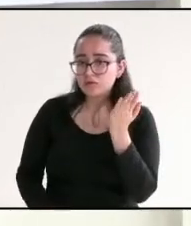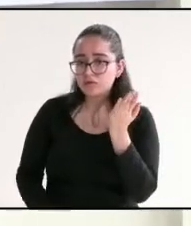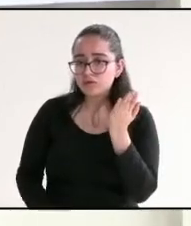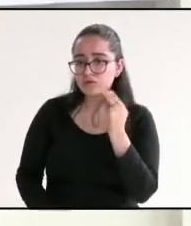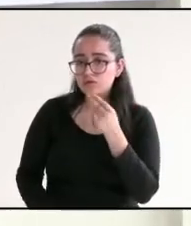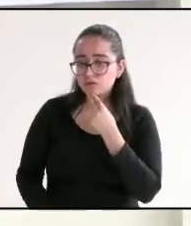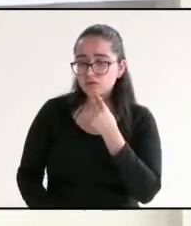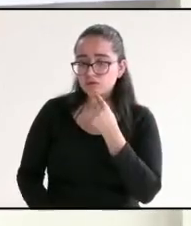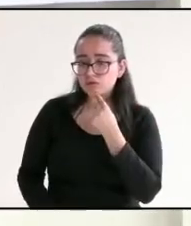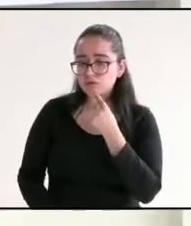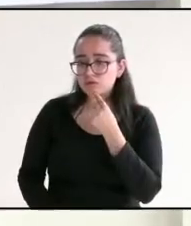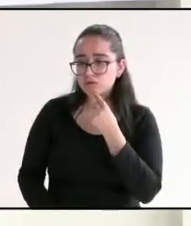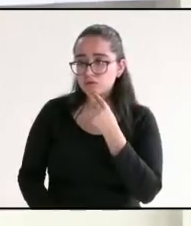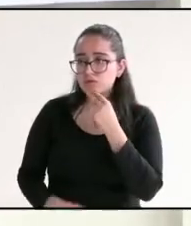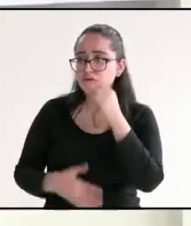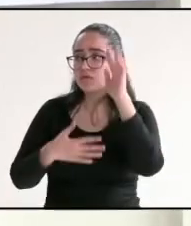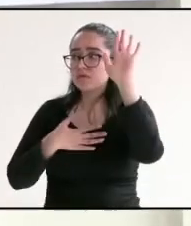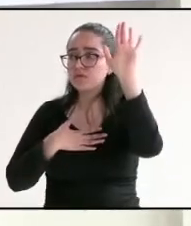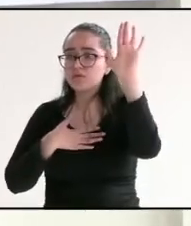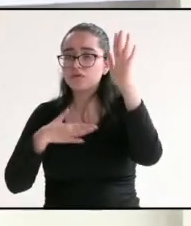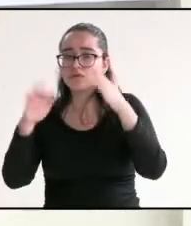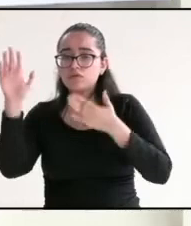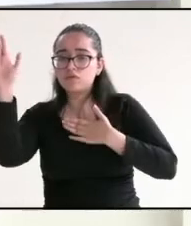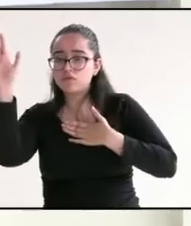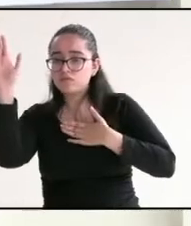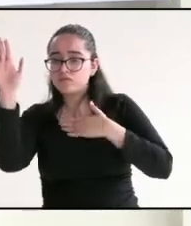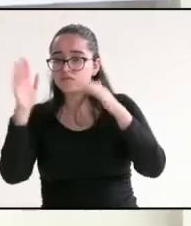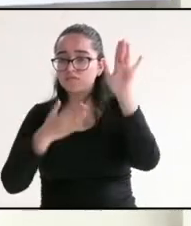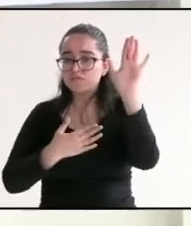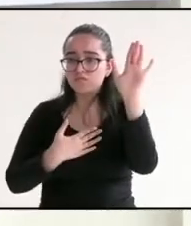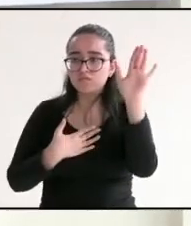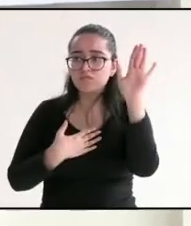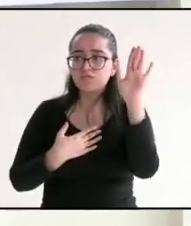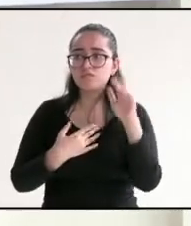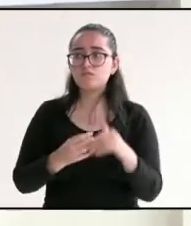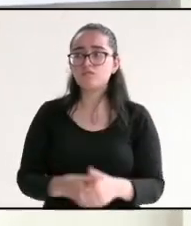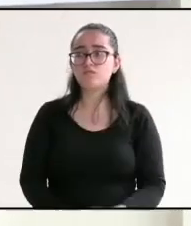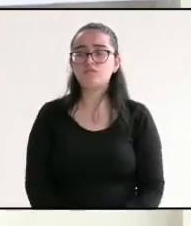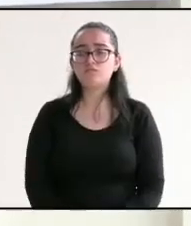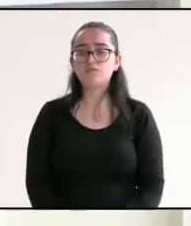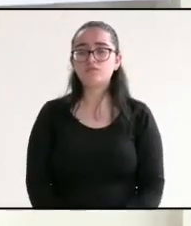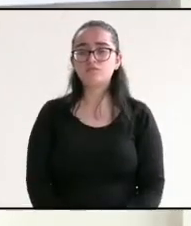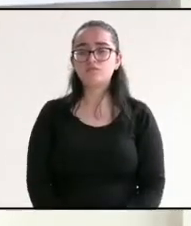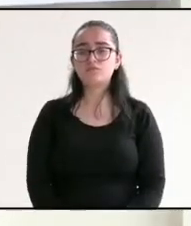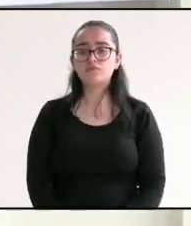30 segundos, necesitaré que levanten la mano para solicitarlos.